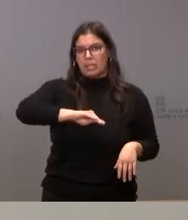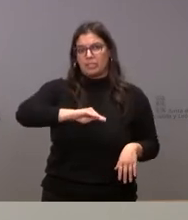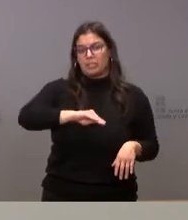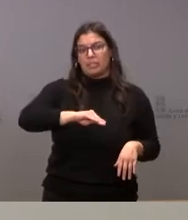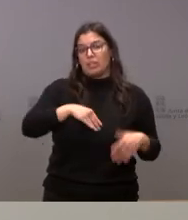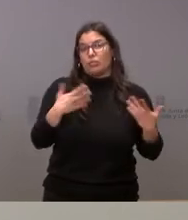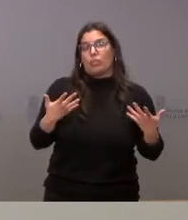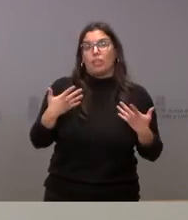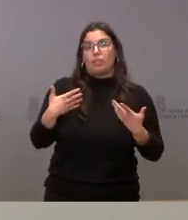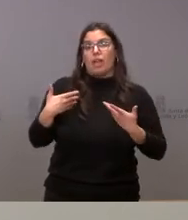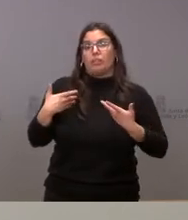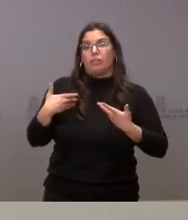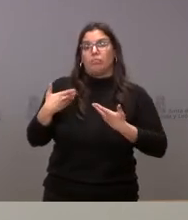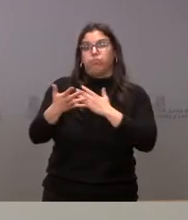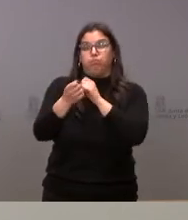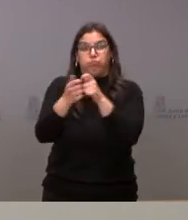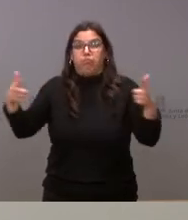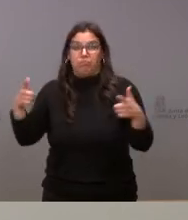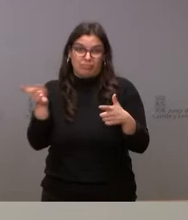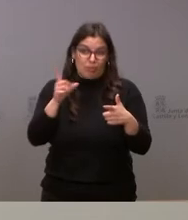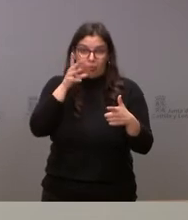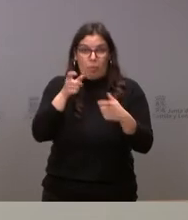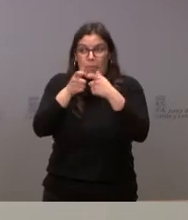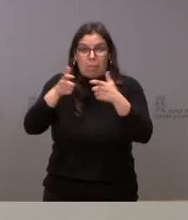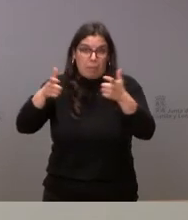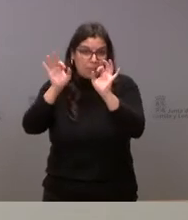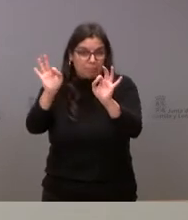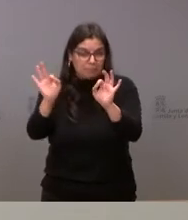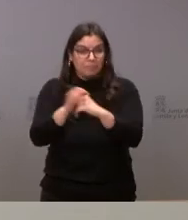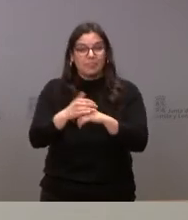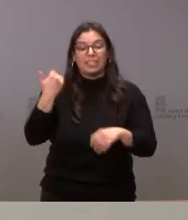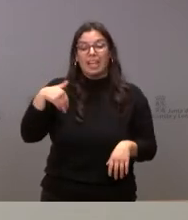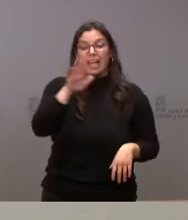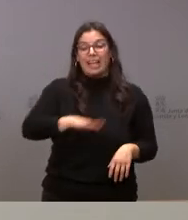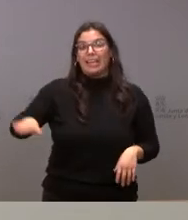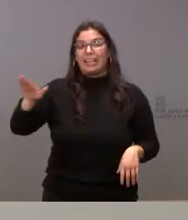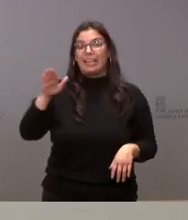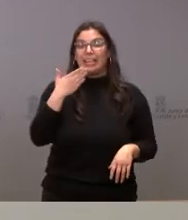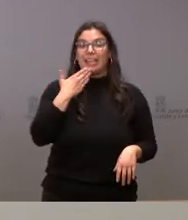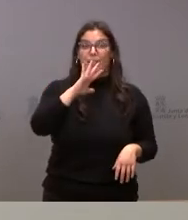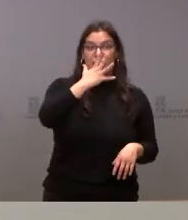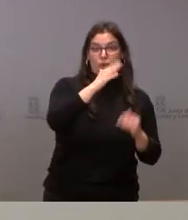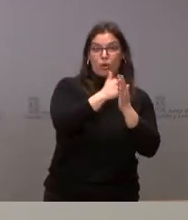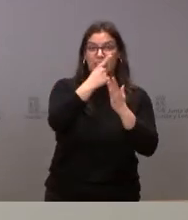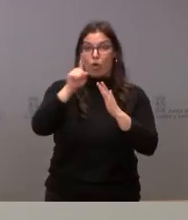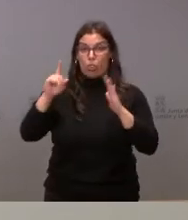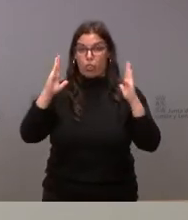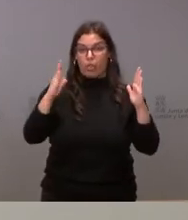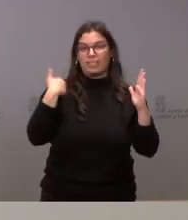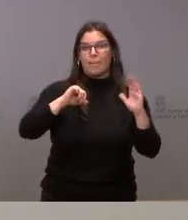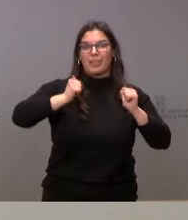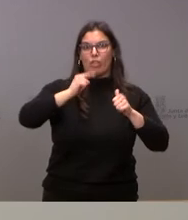vienen a ser más limitados. Estamos ya con las segundas dosis en los menores de 5 a 11 años. El 70